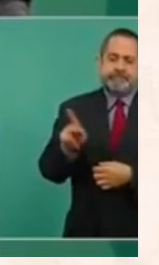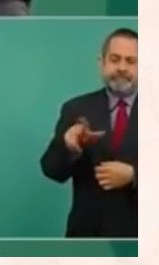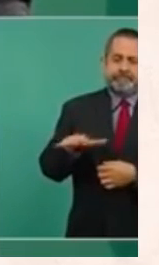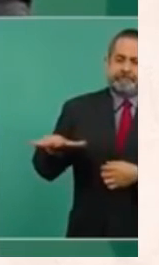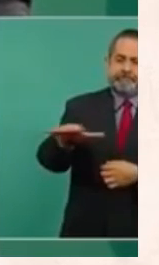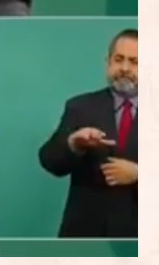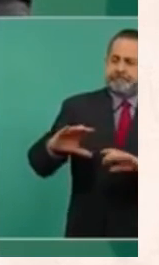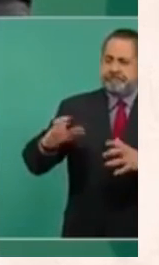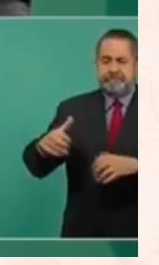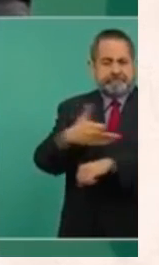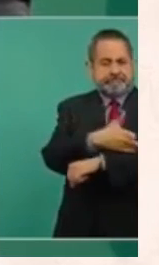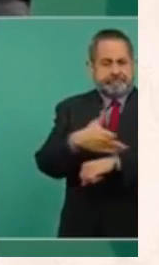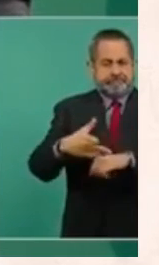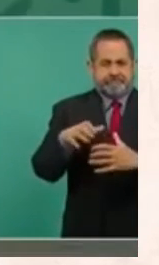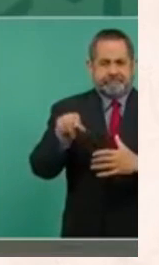en las familias.